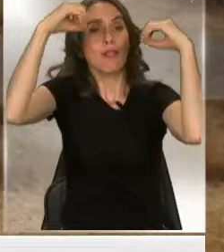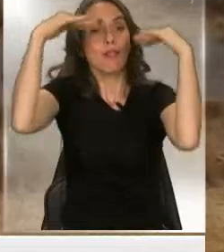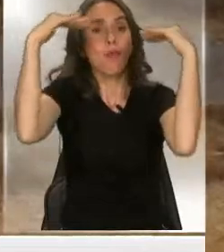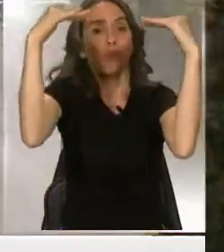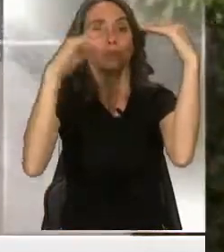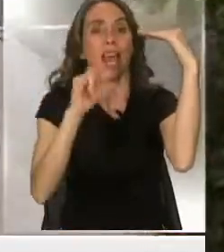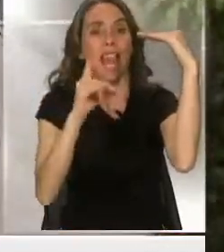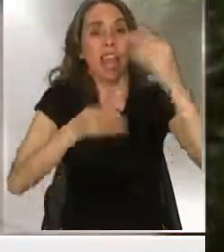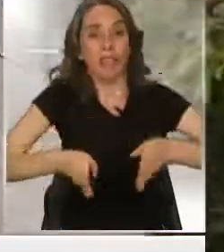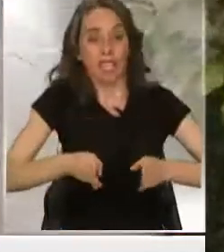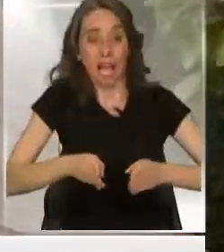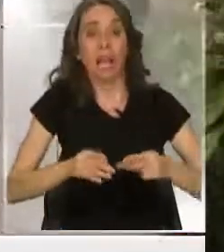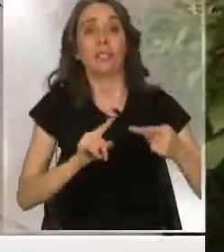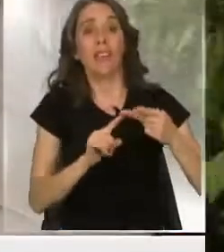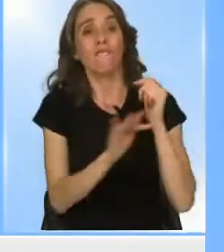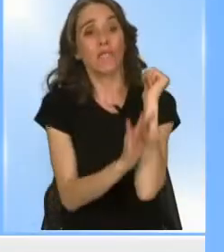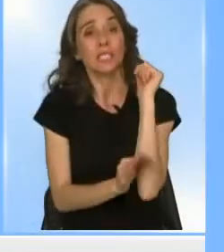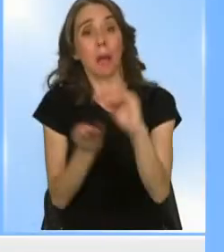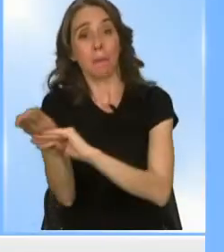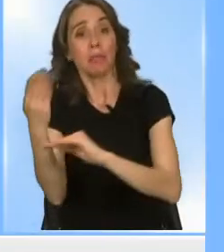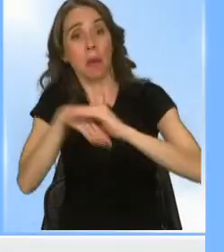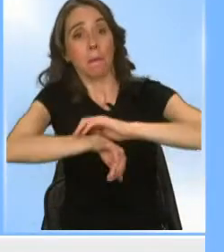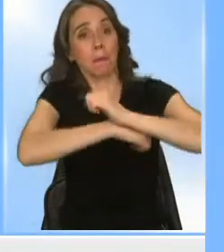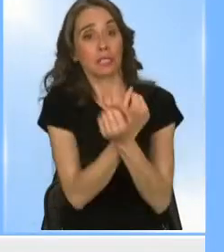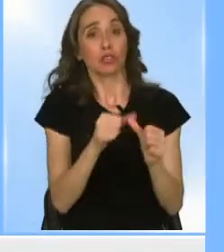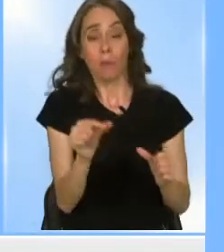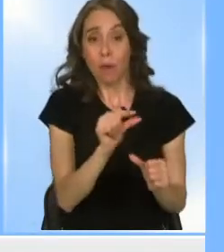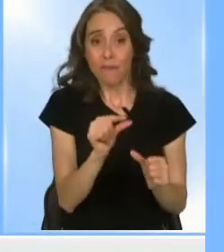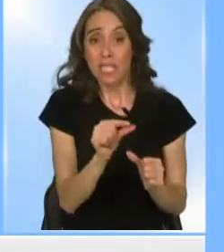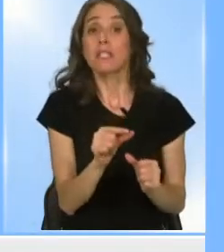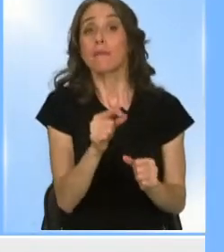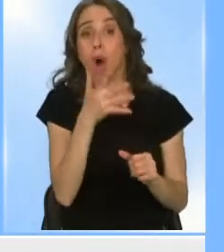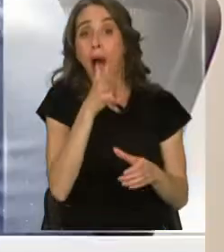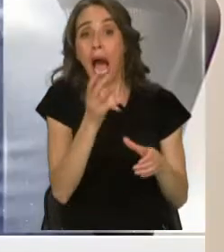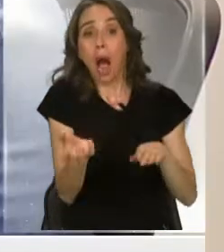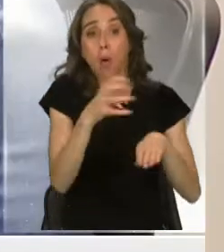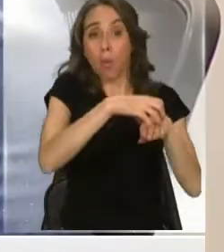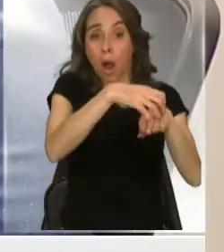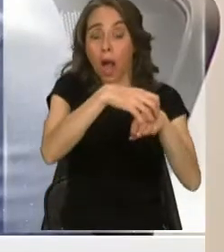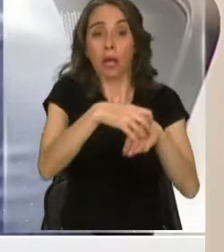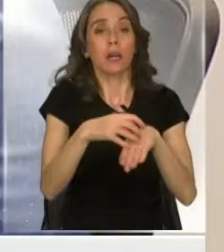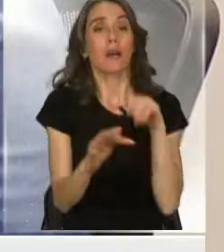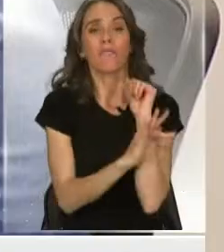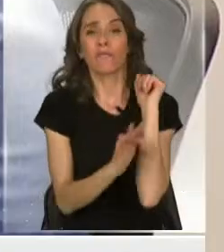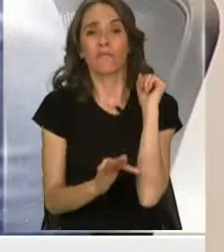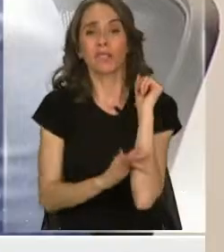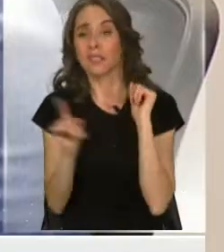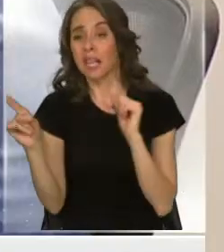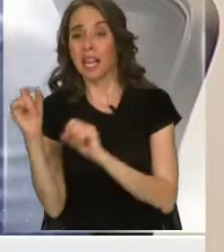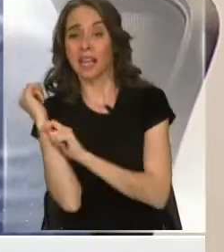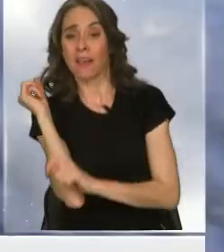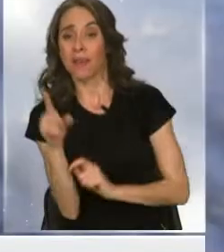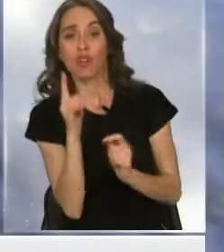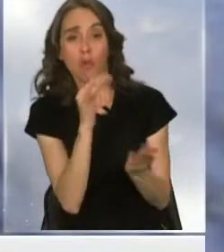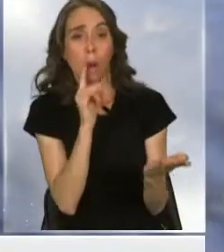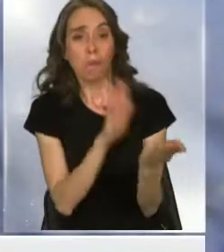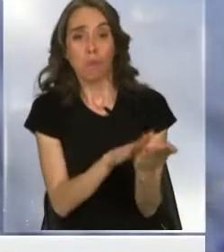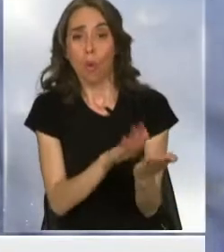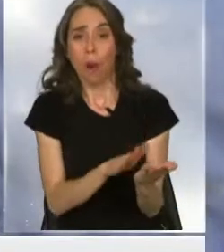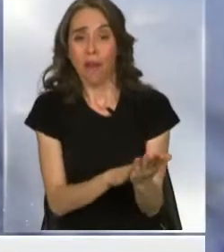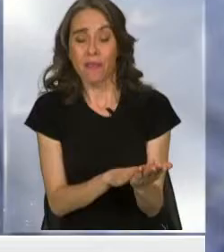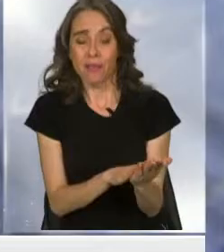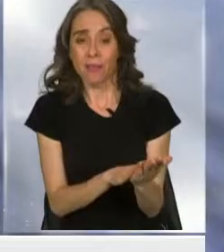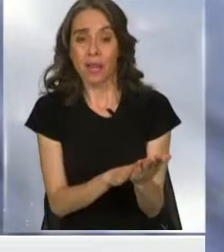pero no fue aceptada. Para su defensa, la imputación de cohecho en su contra no tiene sustento y por lo mismo, dice,